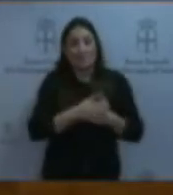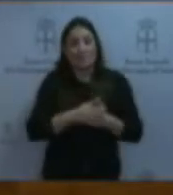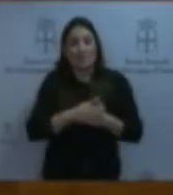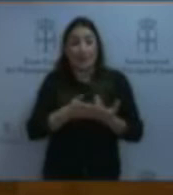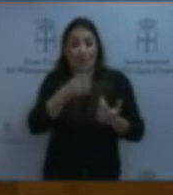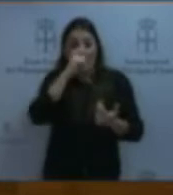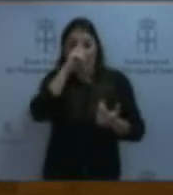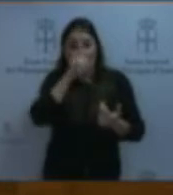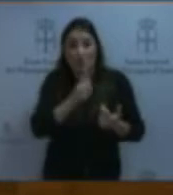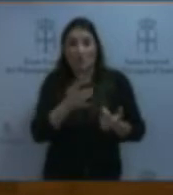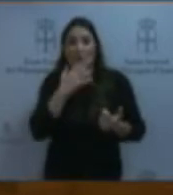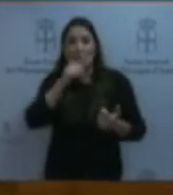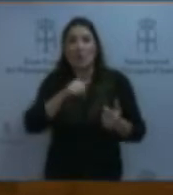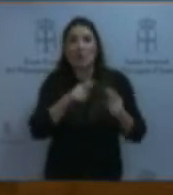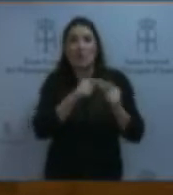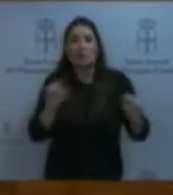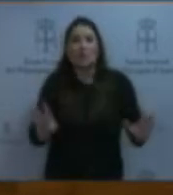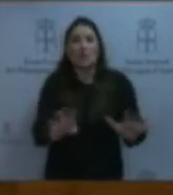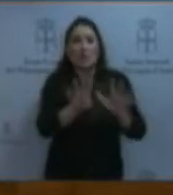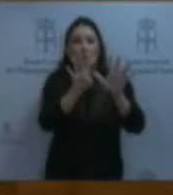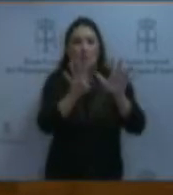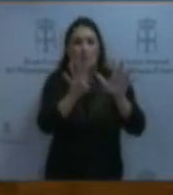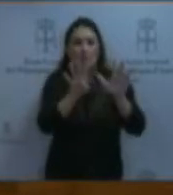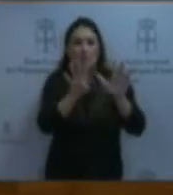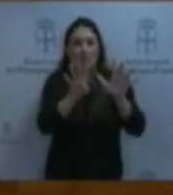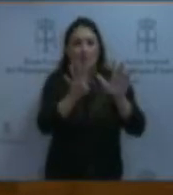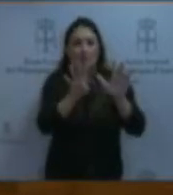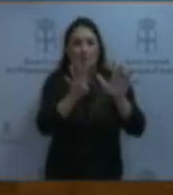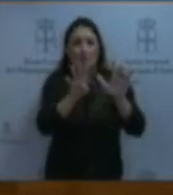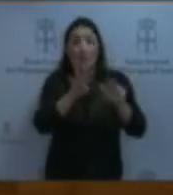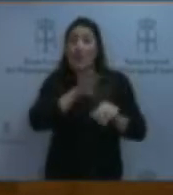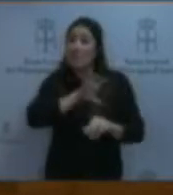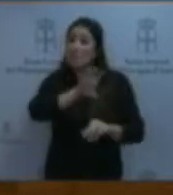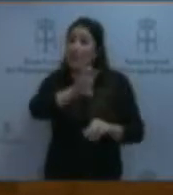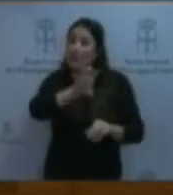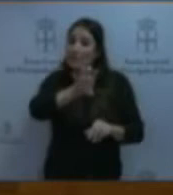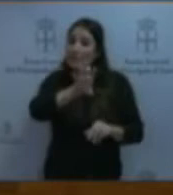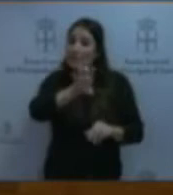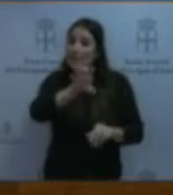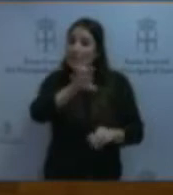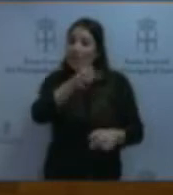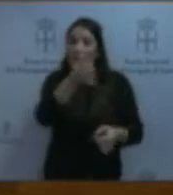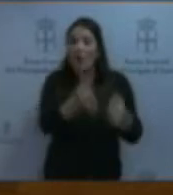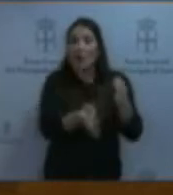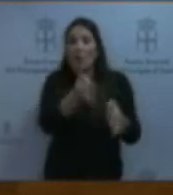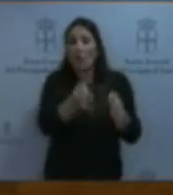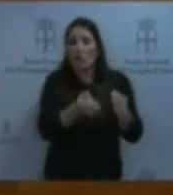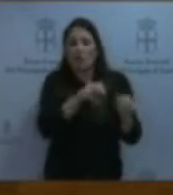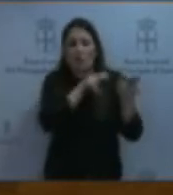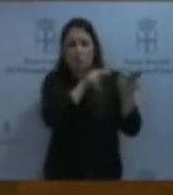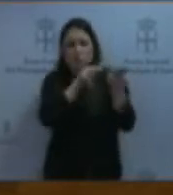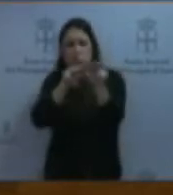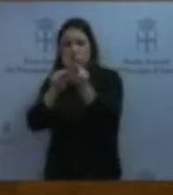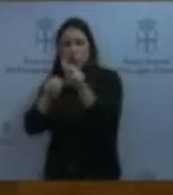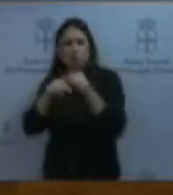Nueve en concreto en Asturias. Un país en el que se hicieran juicios sumarísimos y fusilamientos diarios de